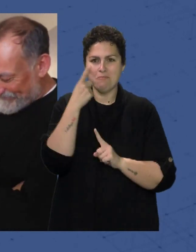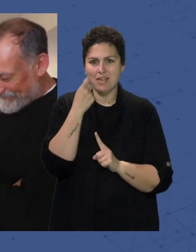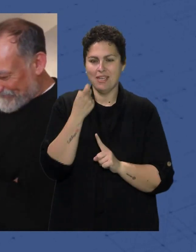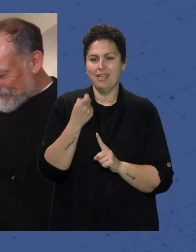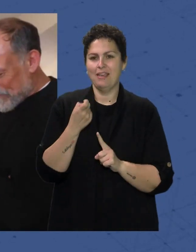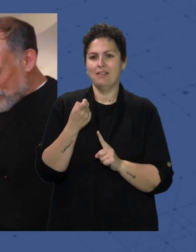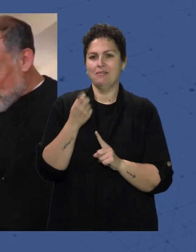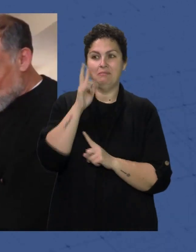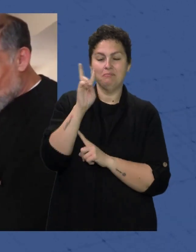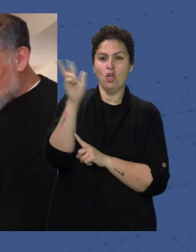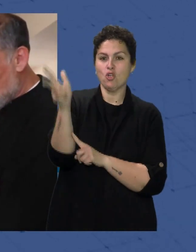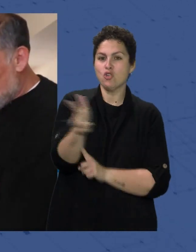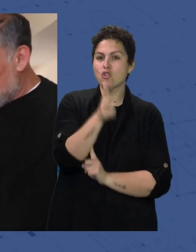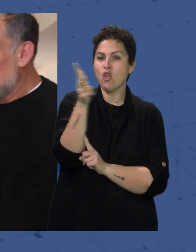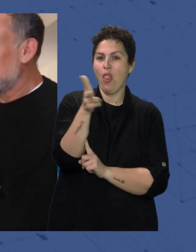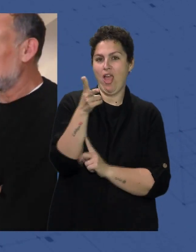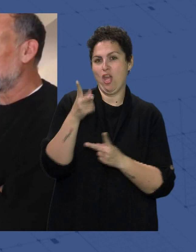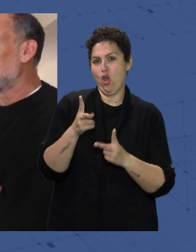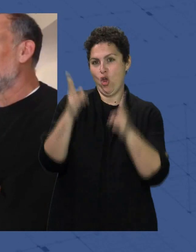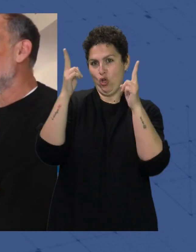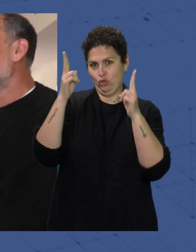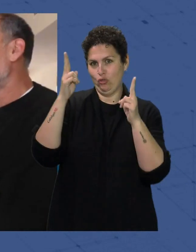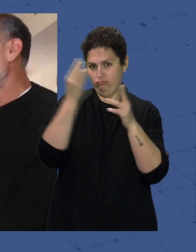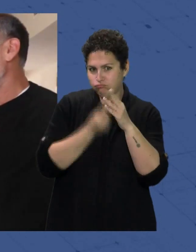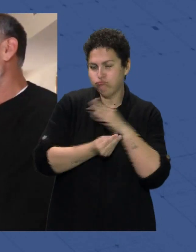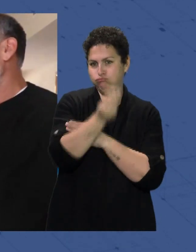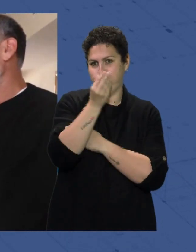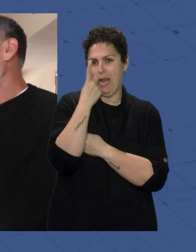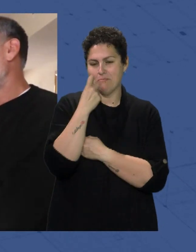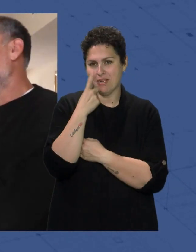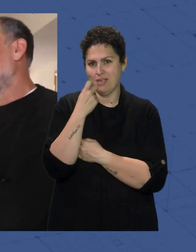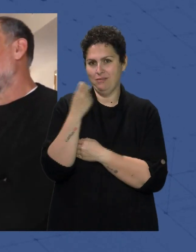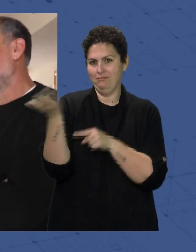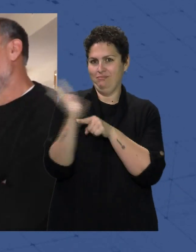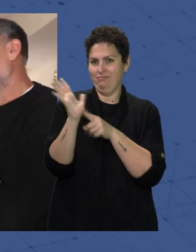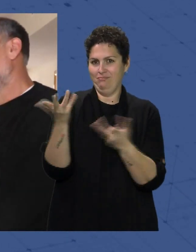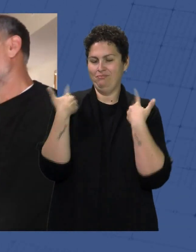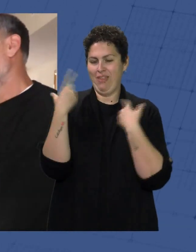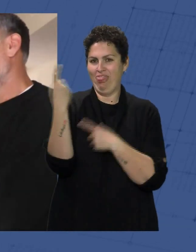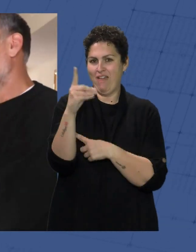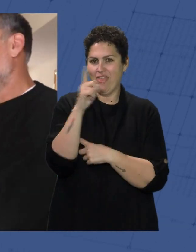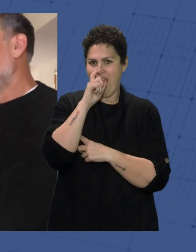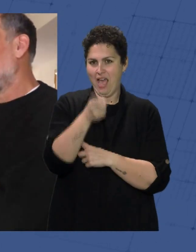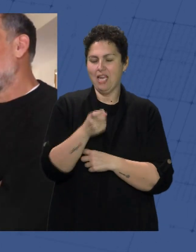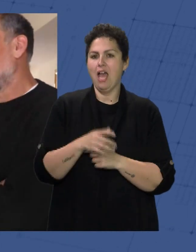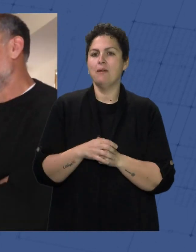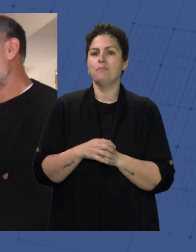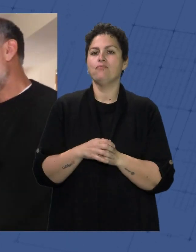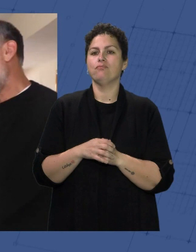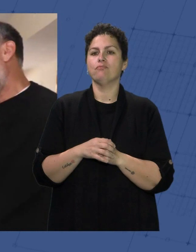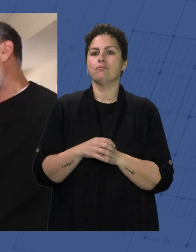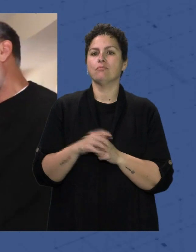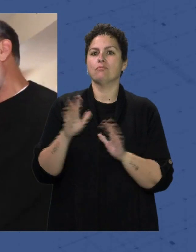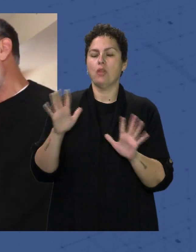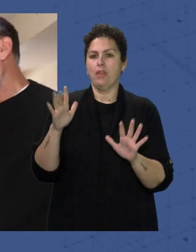Viendo un rodaje De un corto Almeriense Por un grandísimo cineasta Como es David del Águila Y pues poner en valor eso